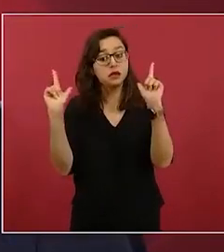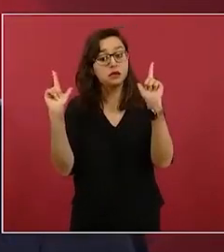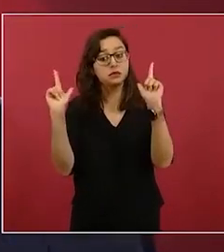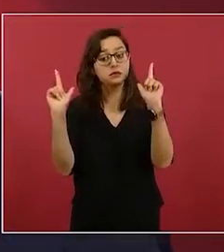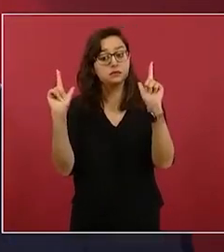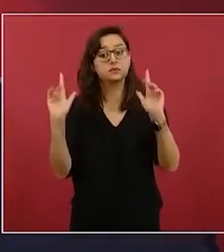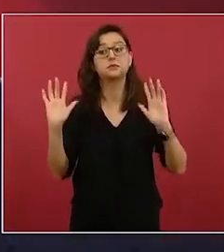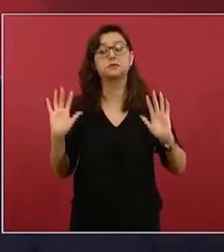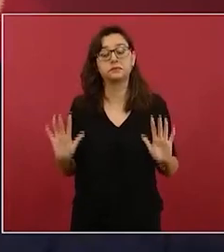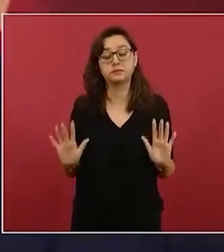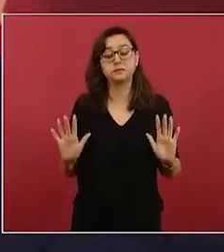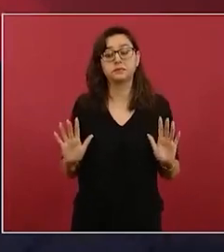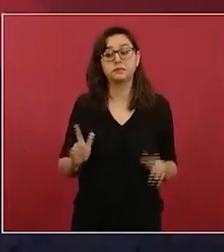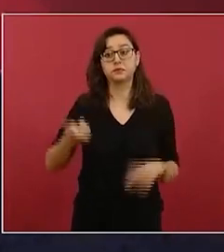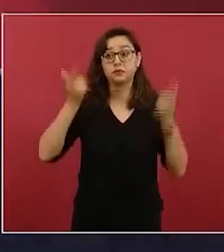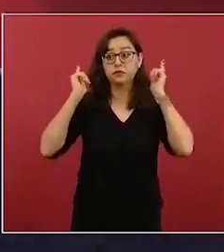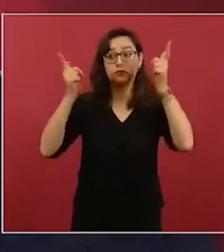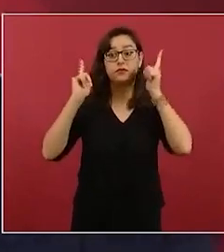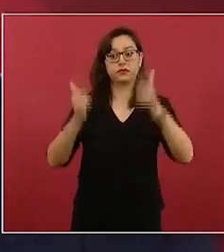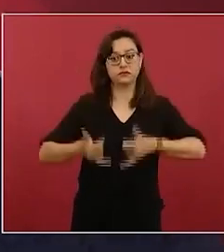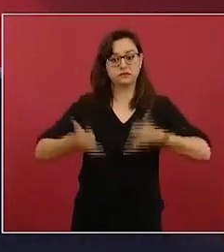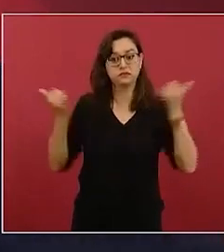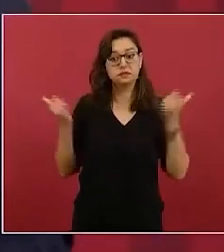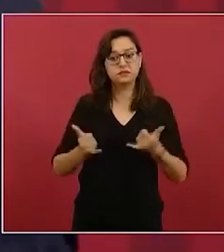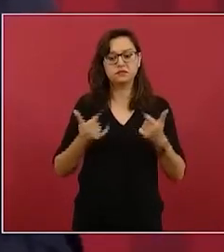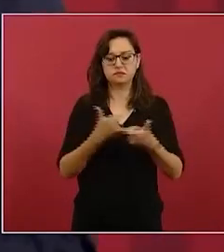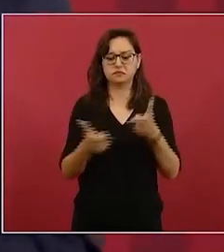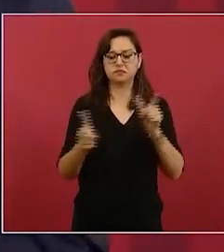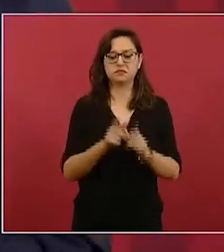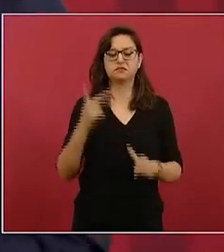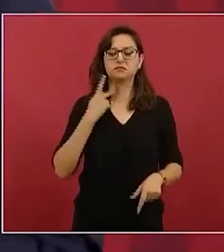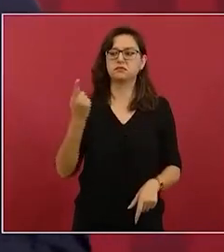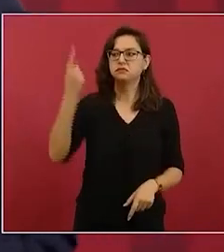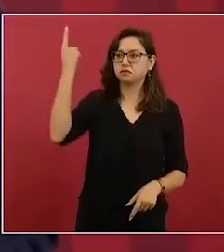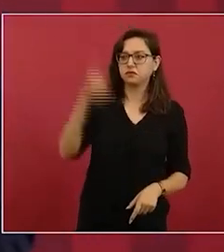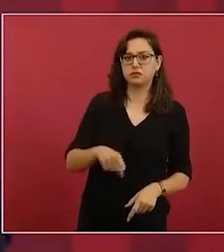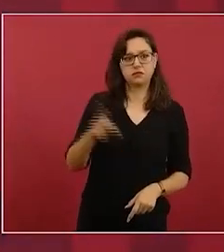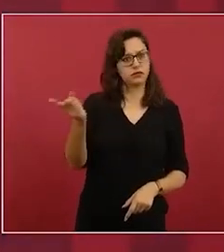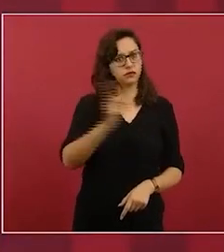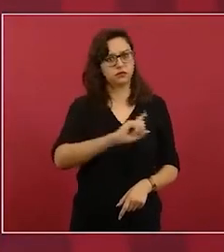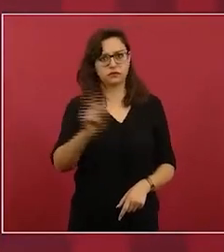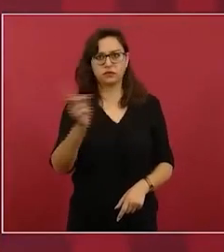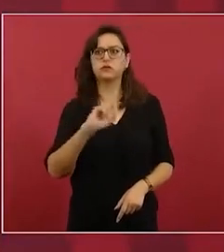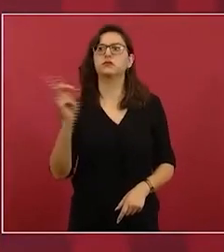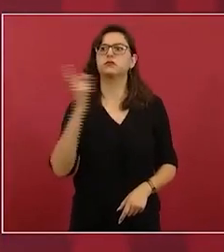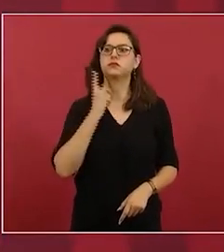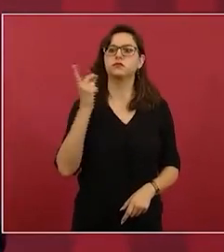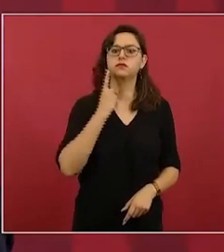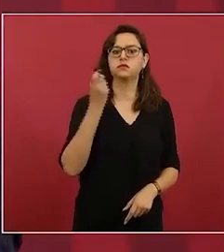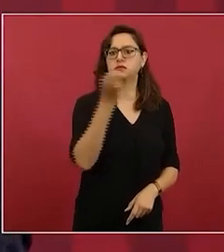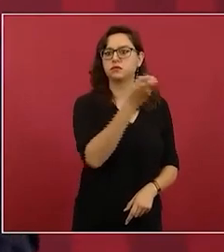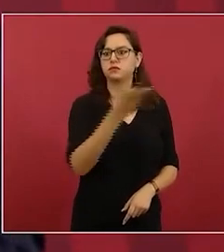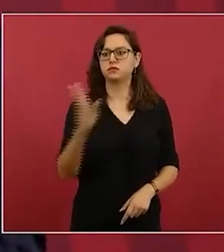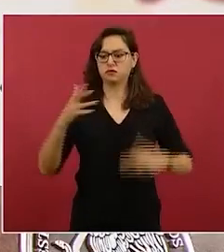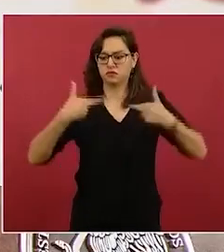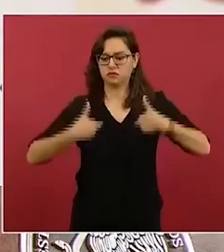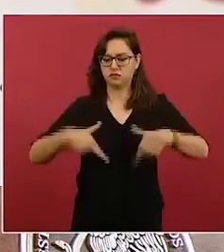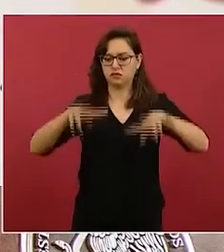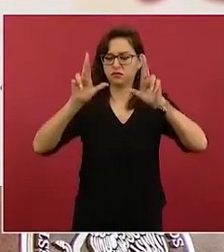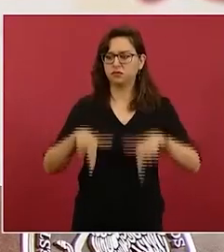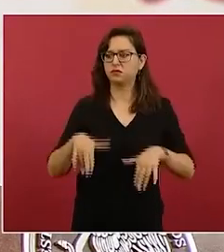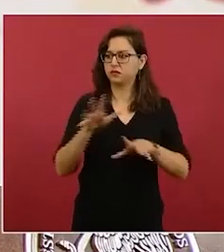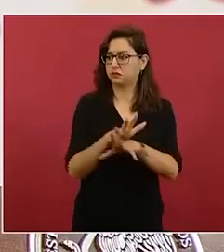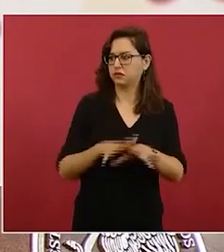y llamo a eso a que se rebelen para que sean auténticos